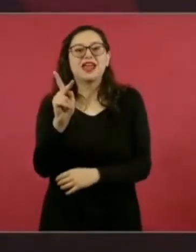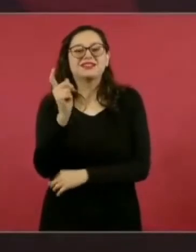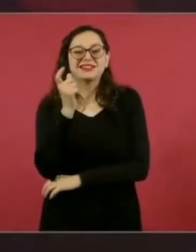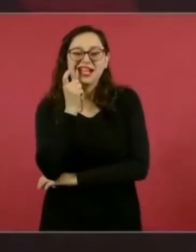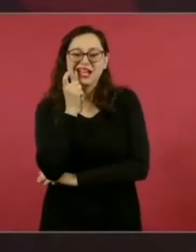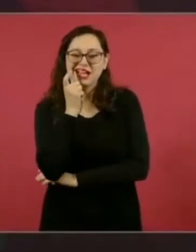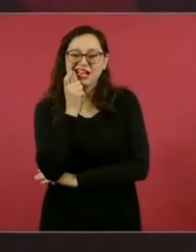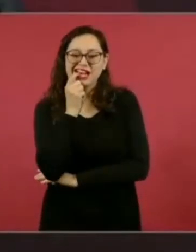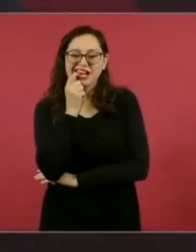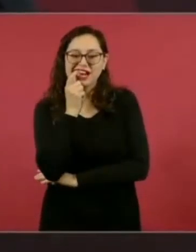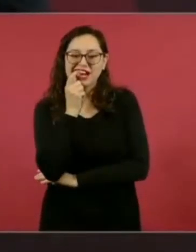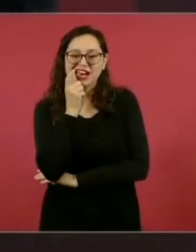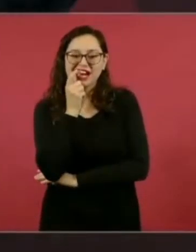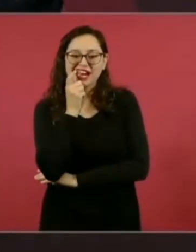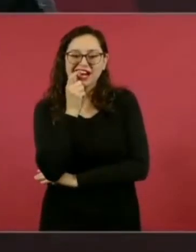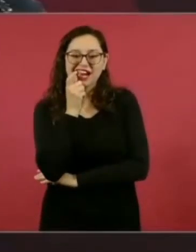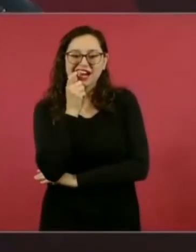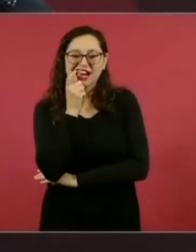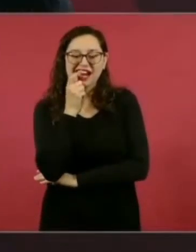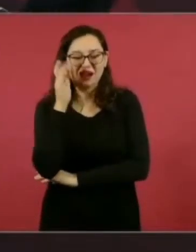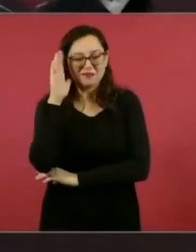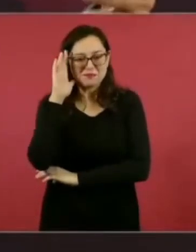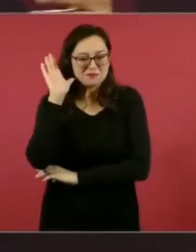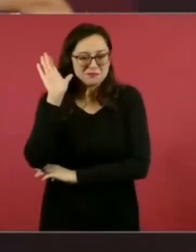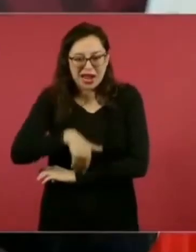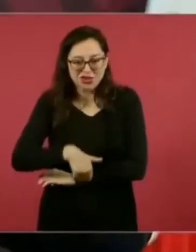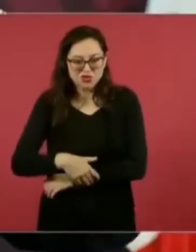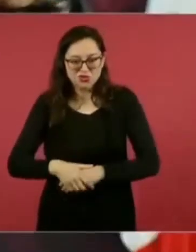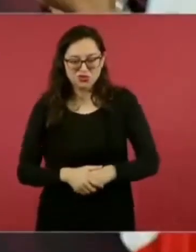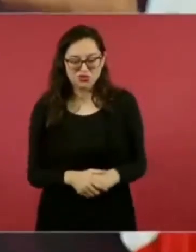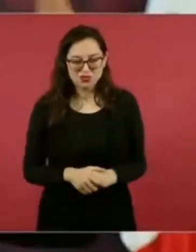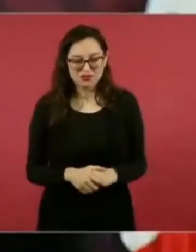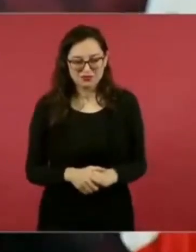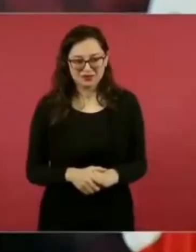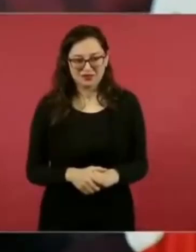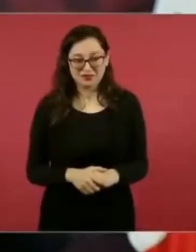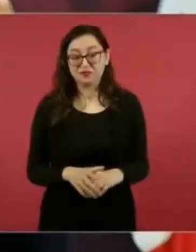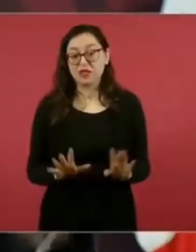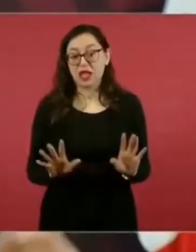Tengo un discurso progre,